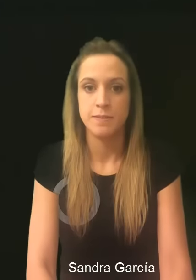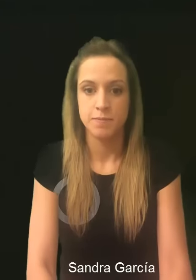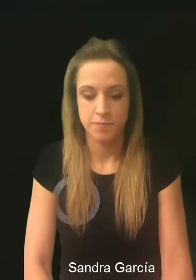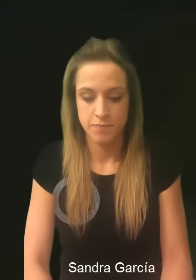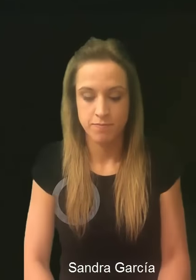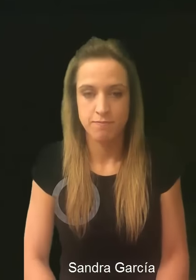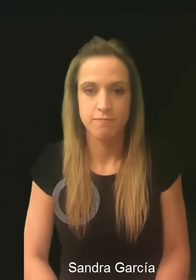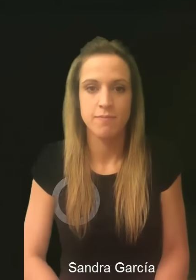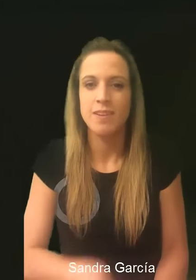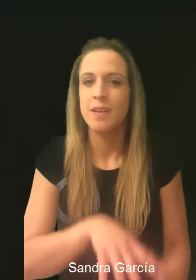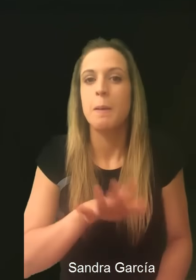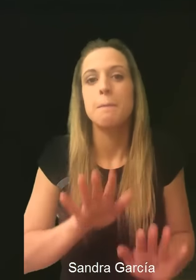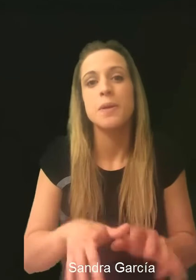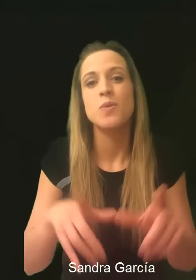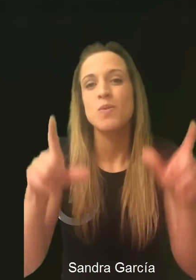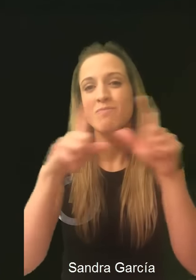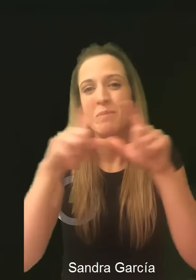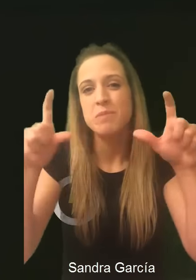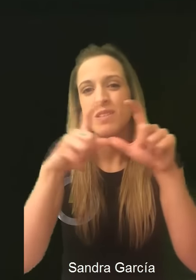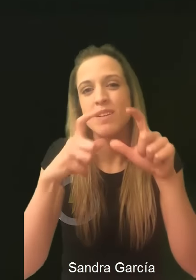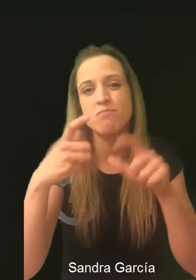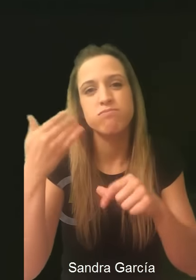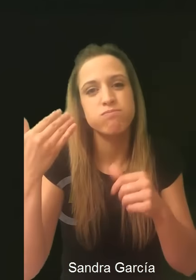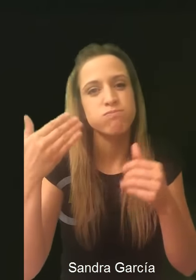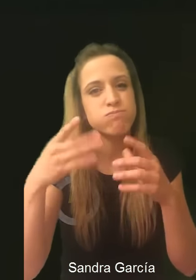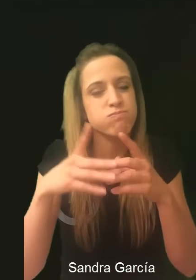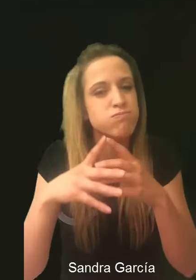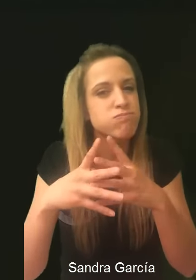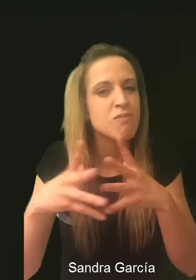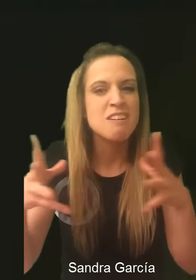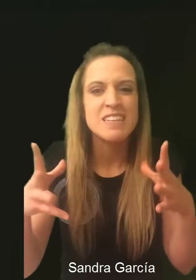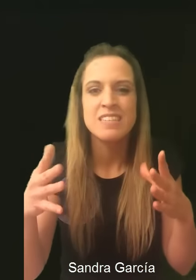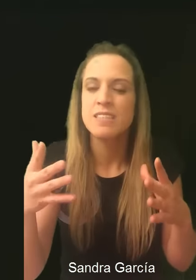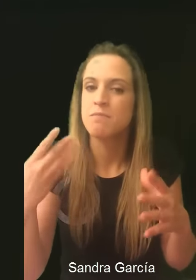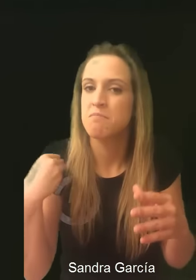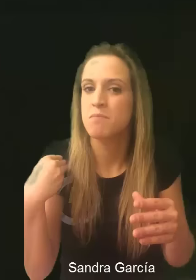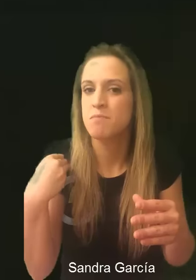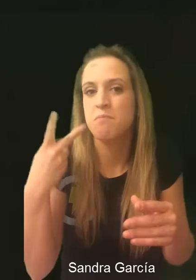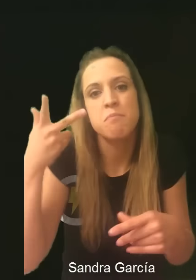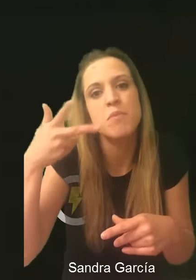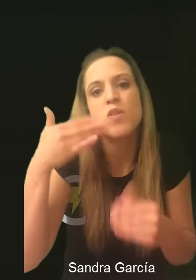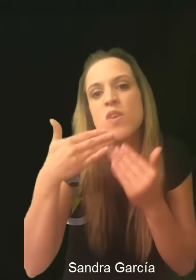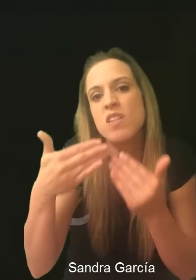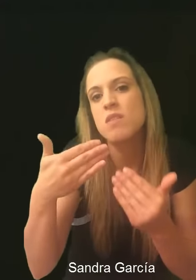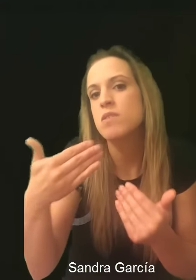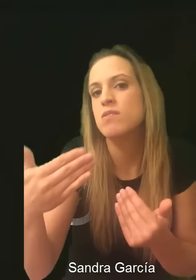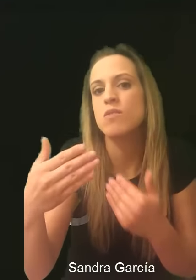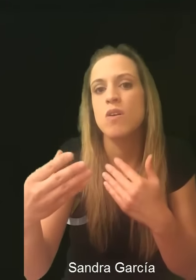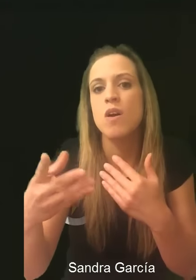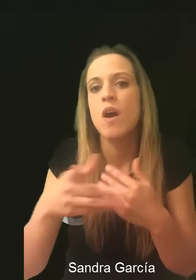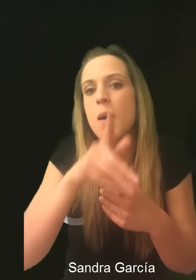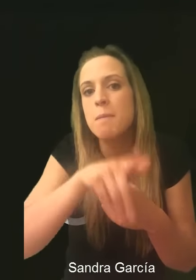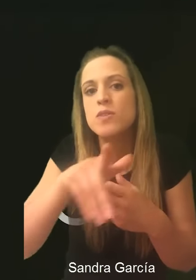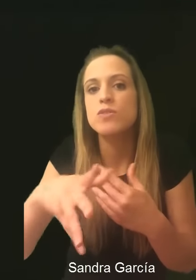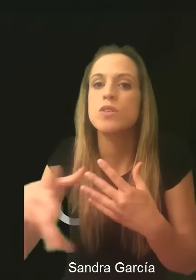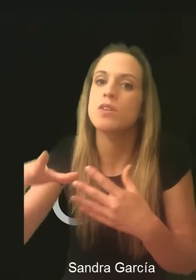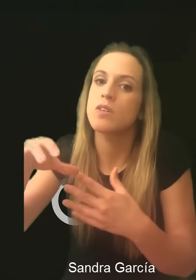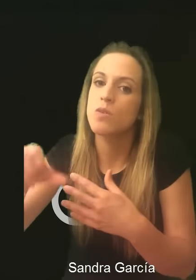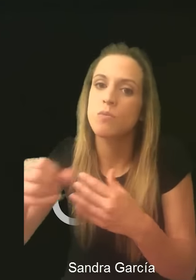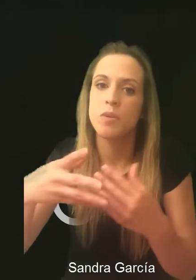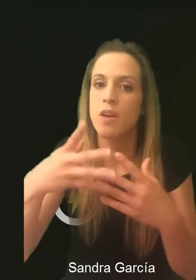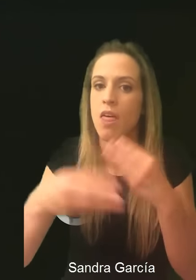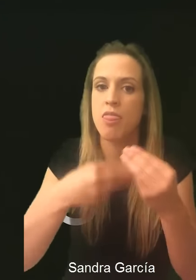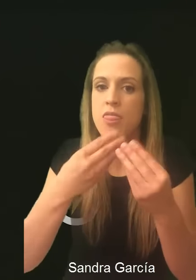permitirle a grandes corporaciones. El jefe de Amazon, el jefe de Day, no puede hacer un vídeo de agradecimiento a las personas que le compran.